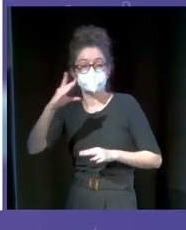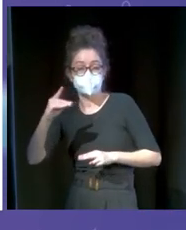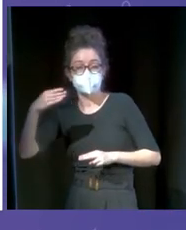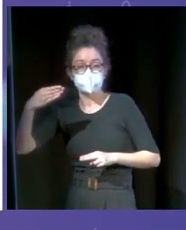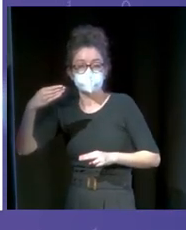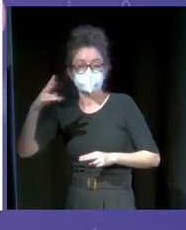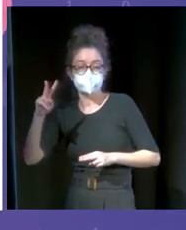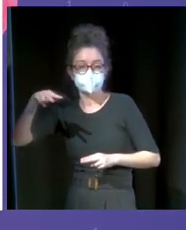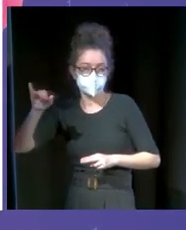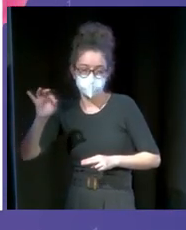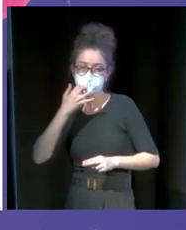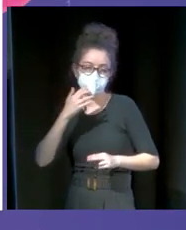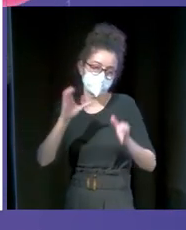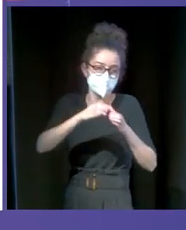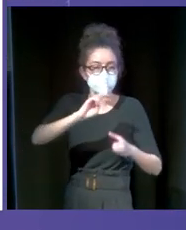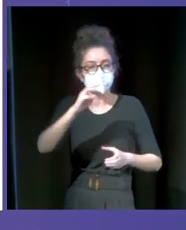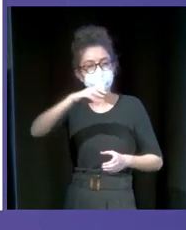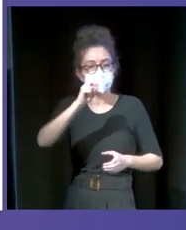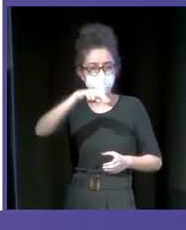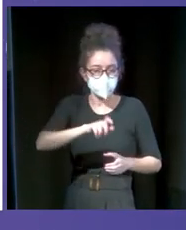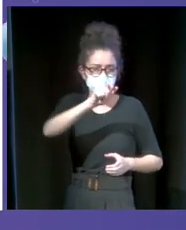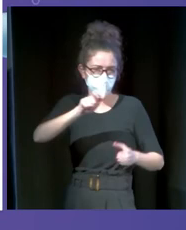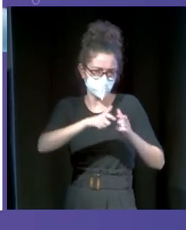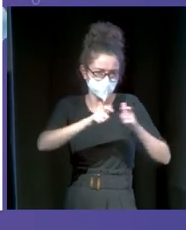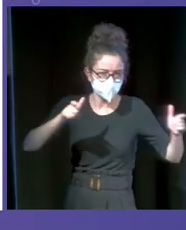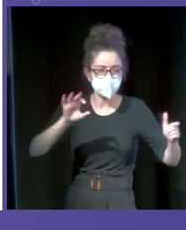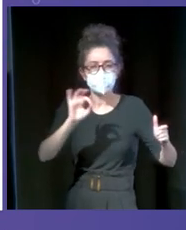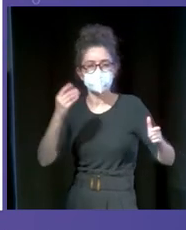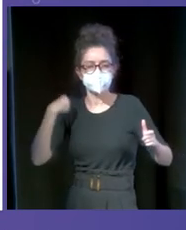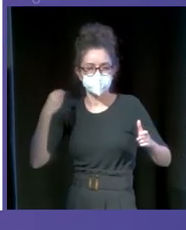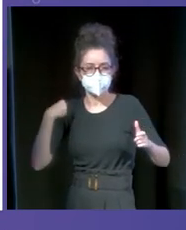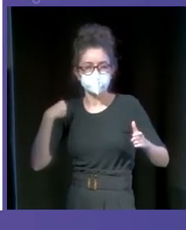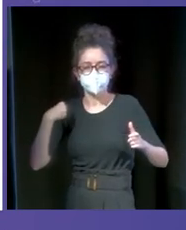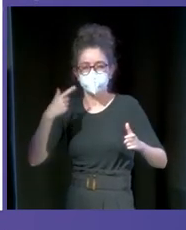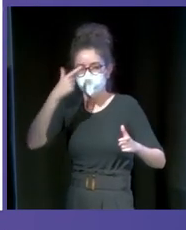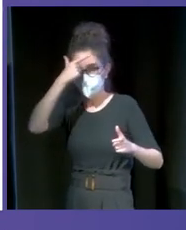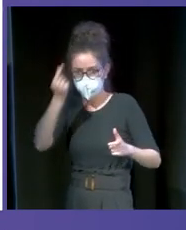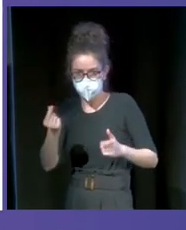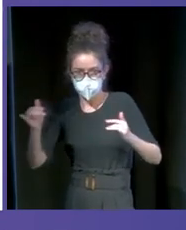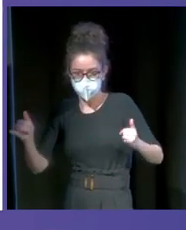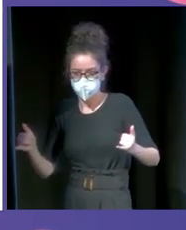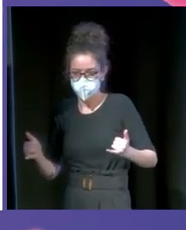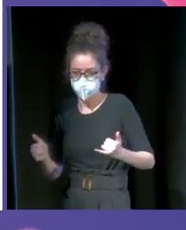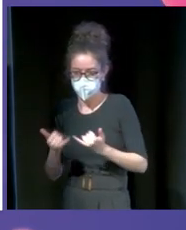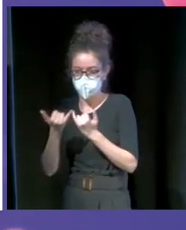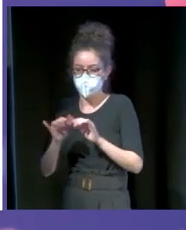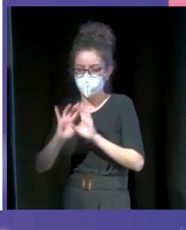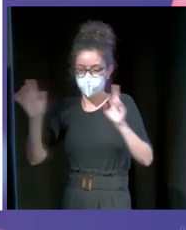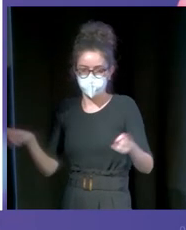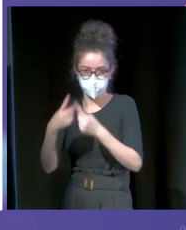de Maná y hemos metido a más de 18.000 personas en la Sinfónica de Tenerife, todos sentados y todos viendo el espectáculo.